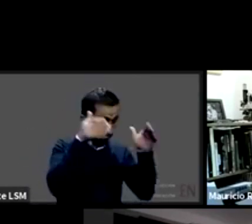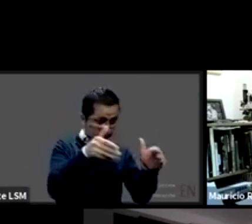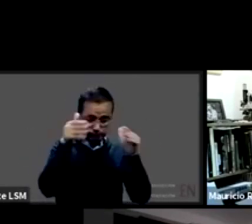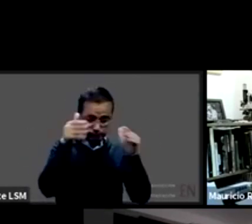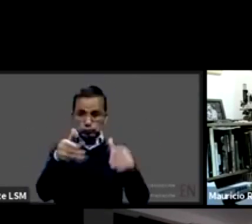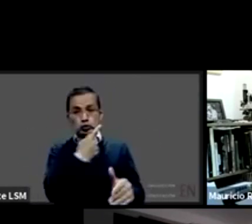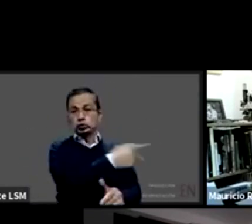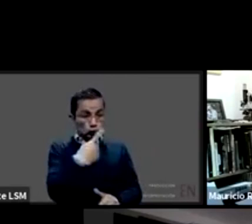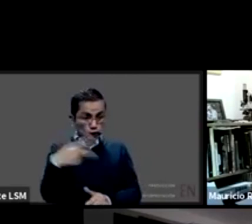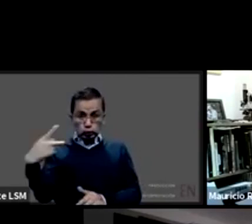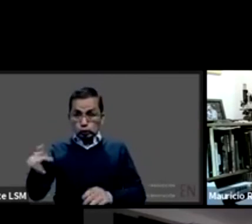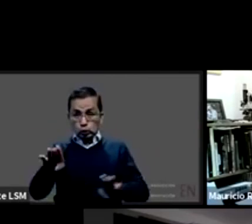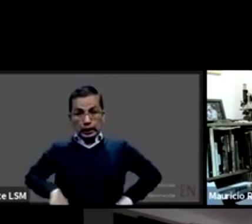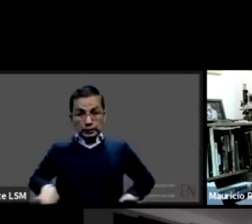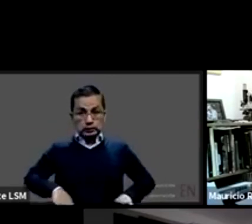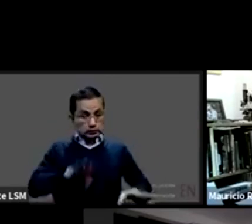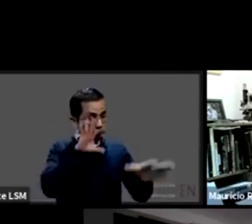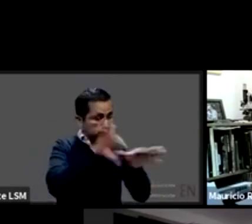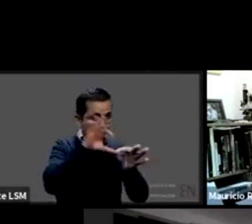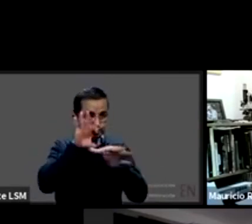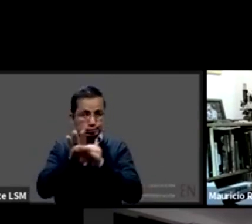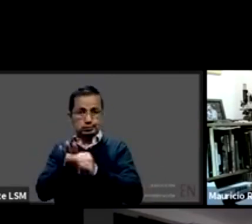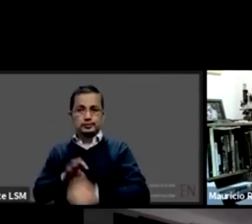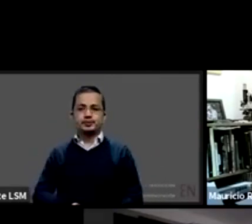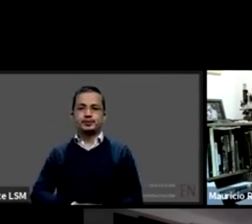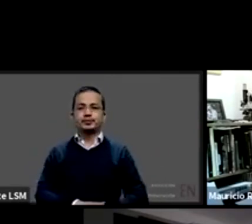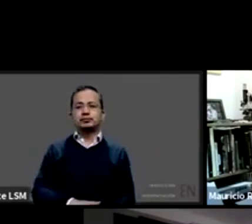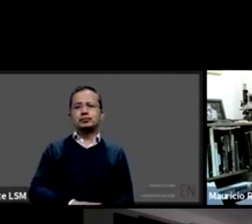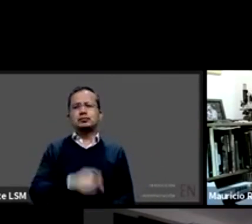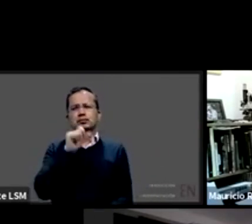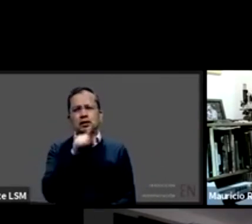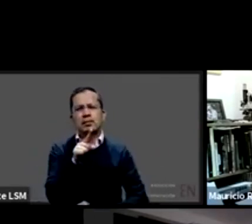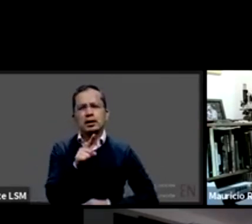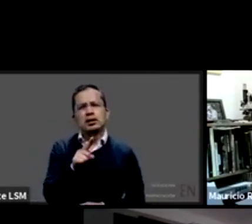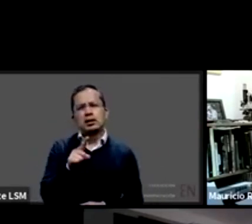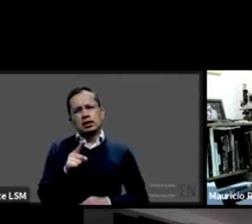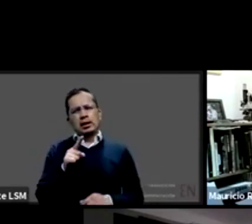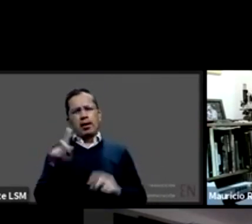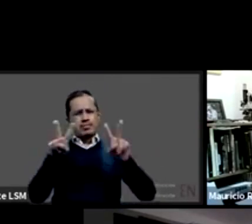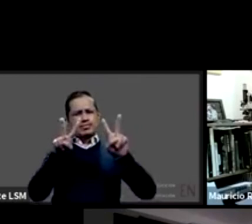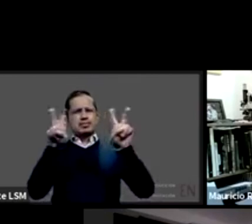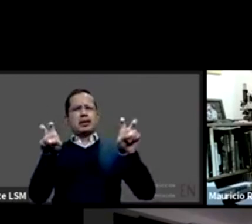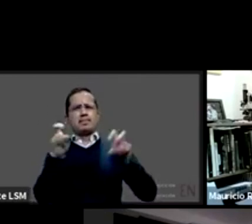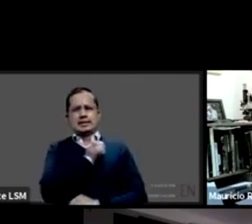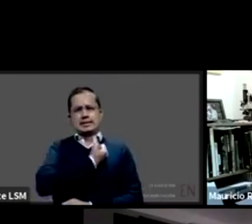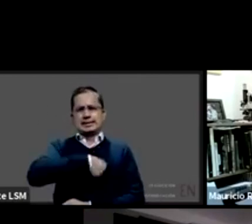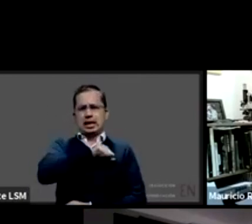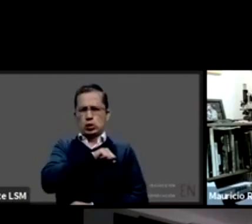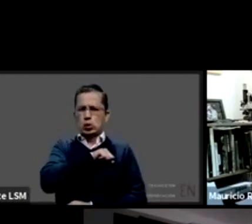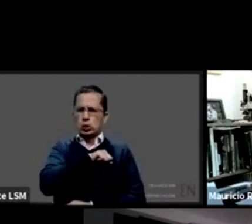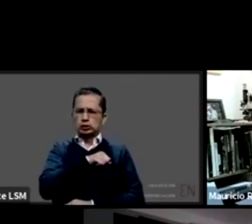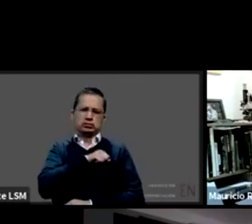los de los retos que tenemos en materia de salud particularmente en materia de medicina